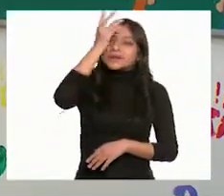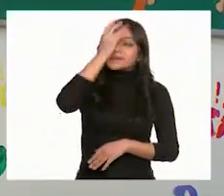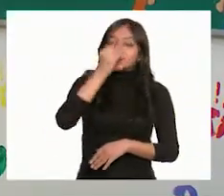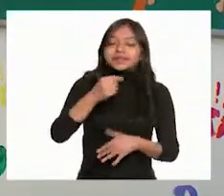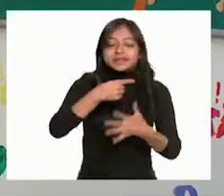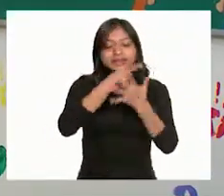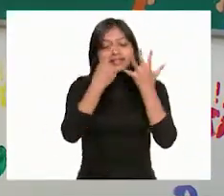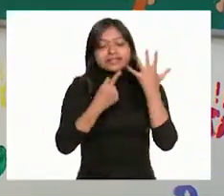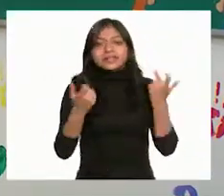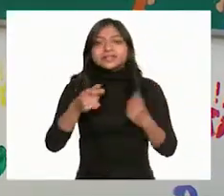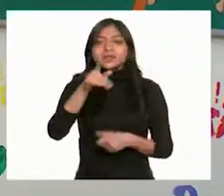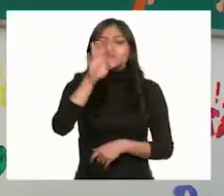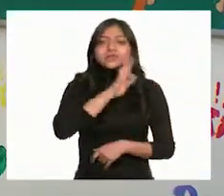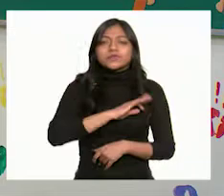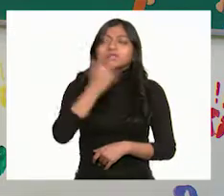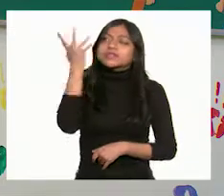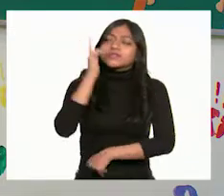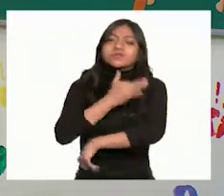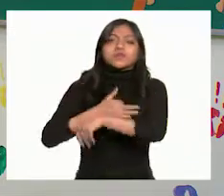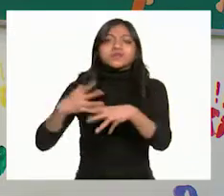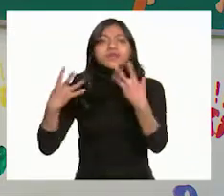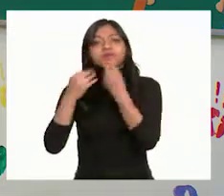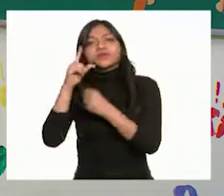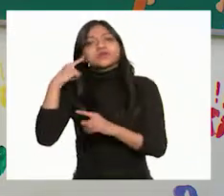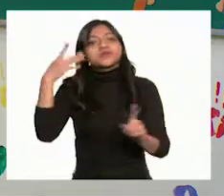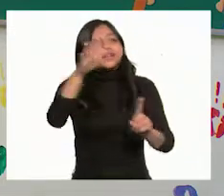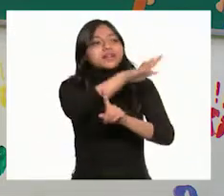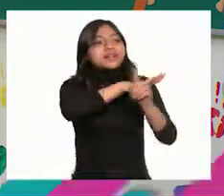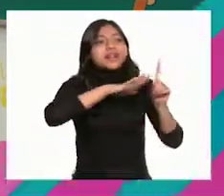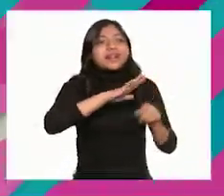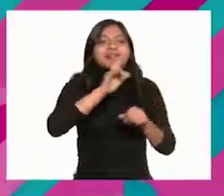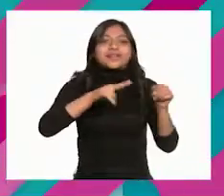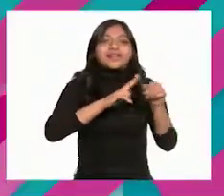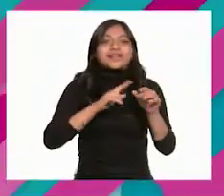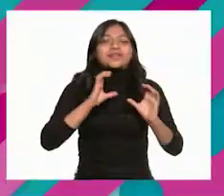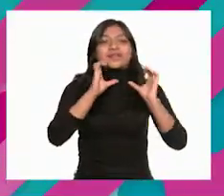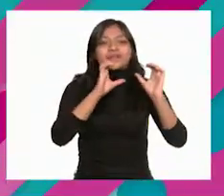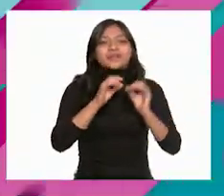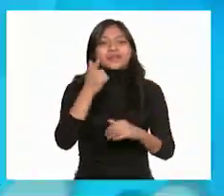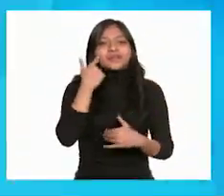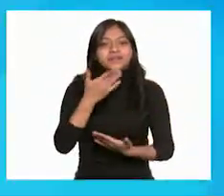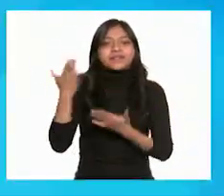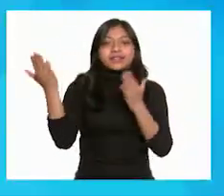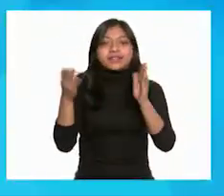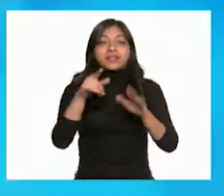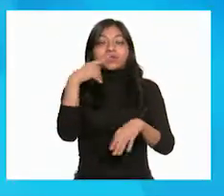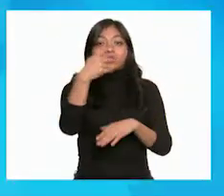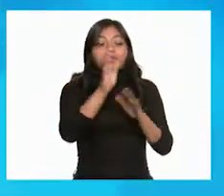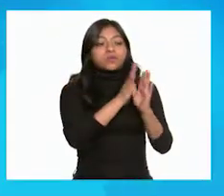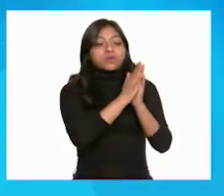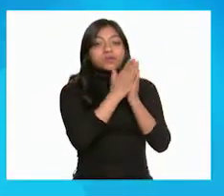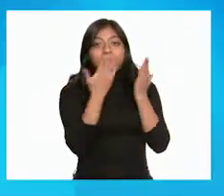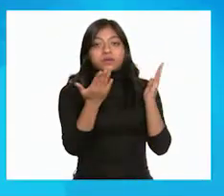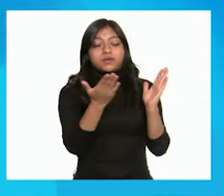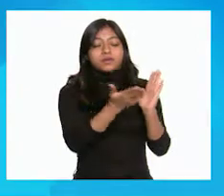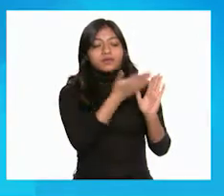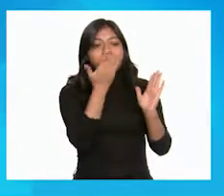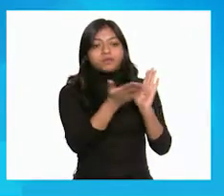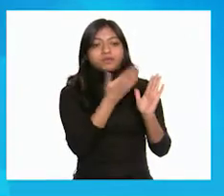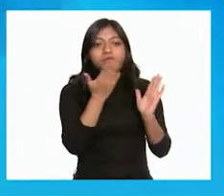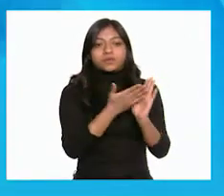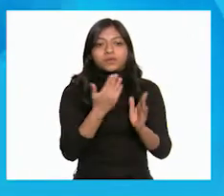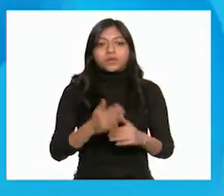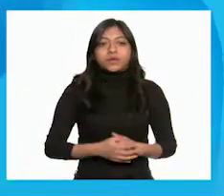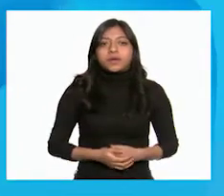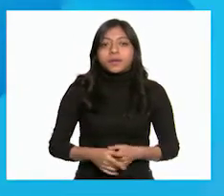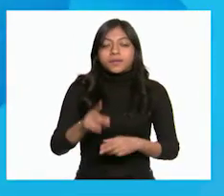de acciones que podemos hacer con nuestra familia para cuidar el medio ambiente. Ahora vayamos a la página 108 de nuestro libro de formación cívica